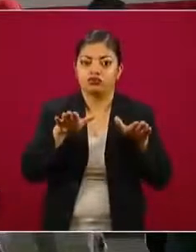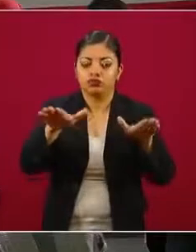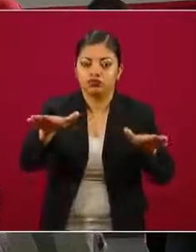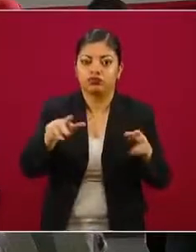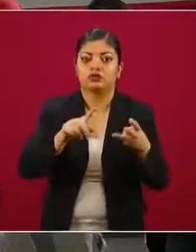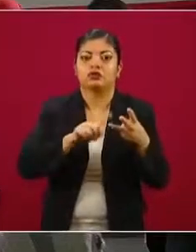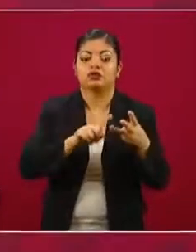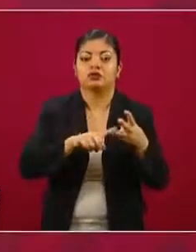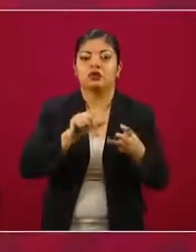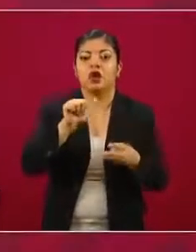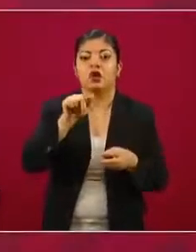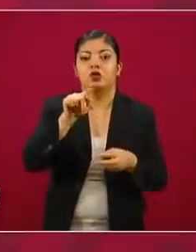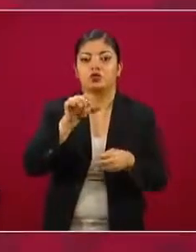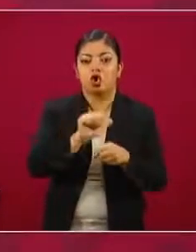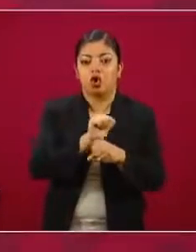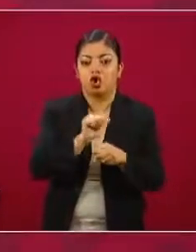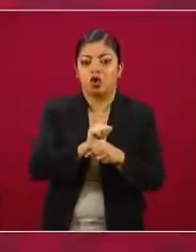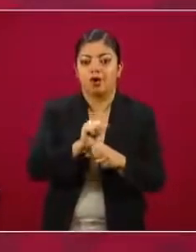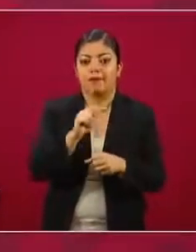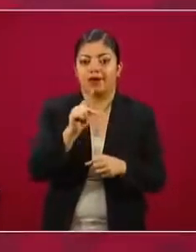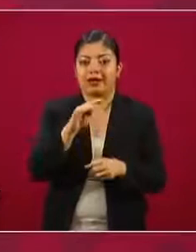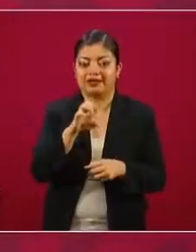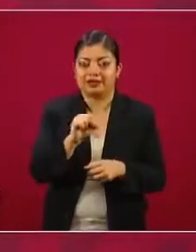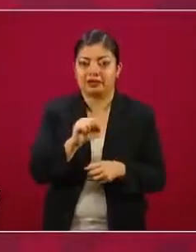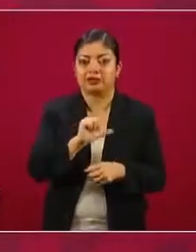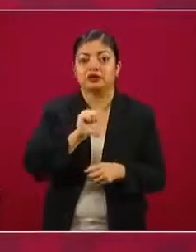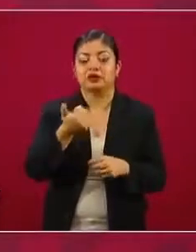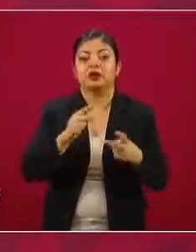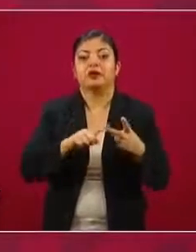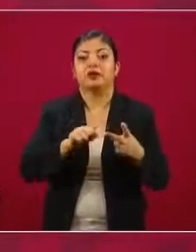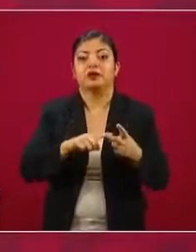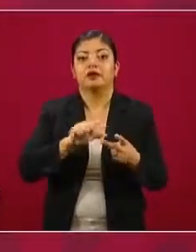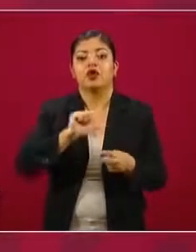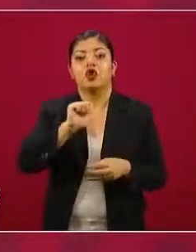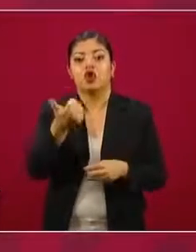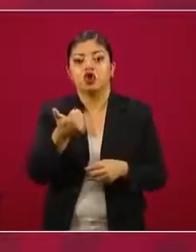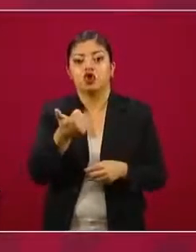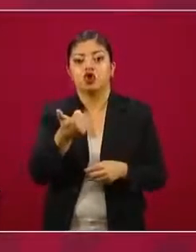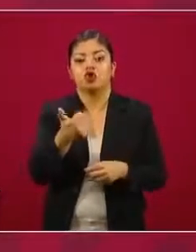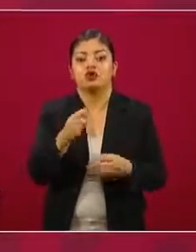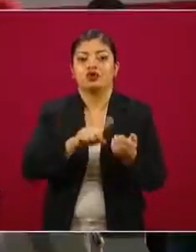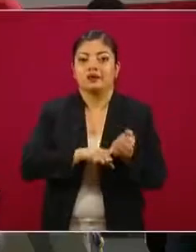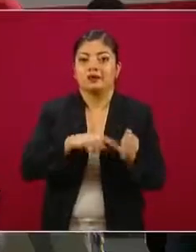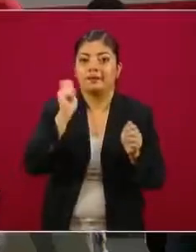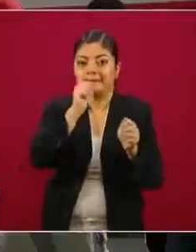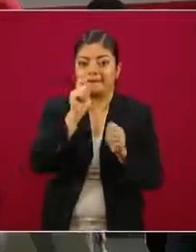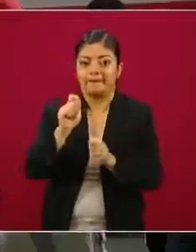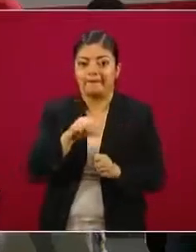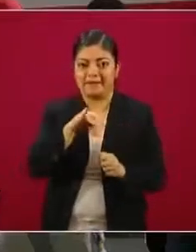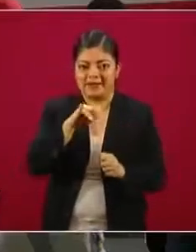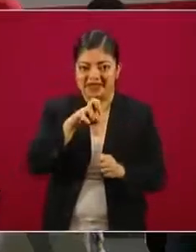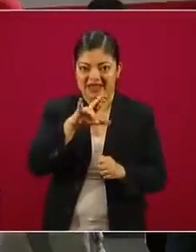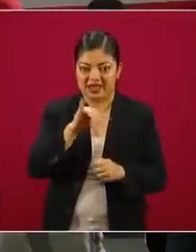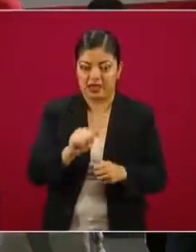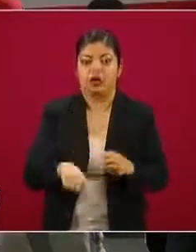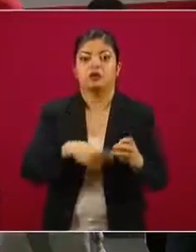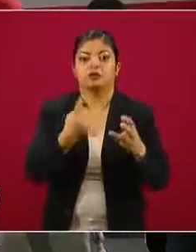de autopartes, en segundo lugar la minería y en tercer lugar la construcción. A partir de eso es que se